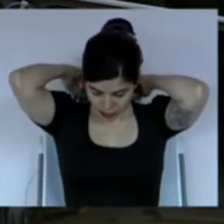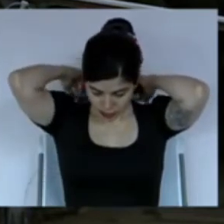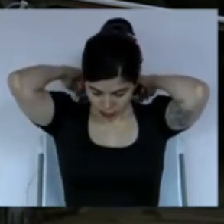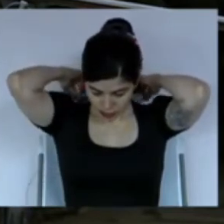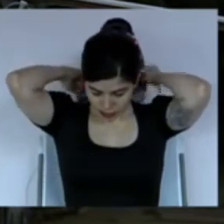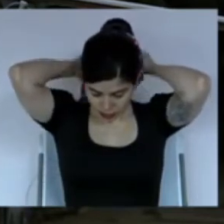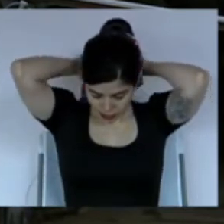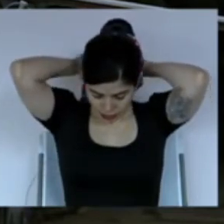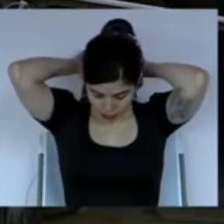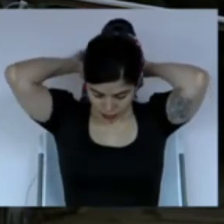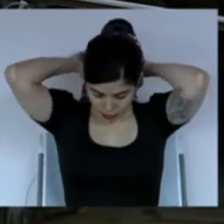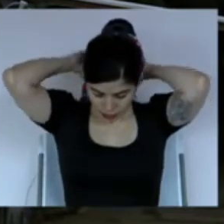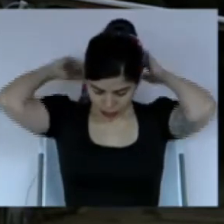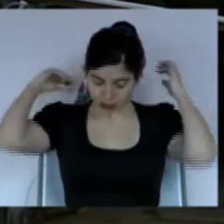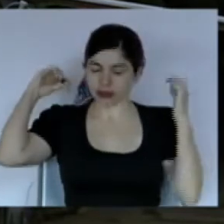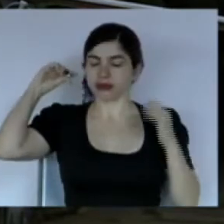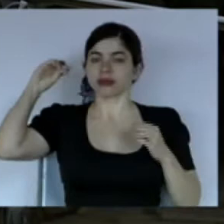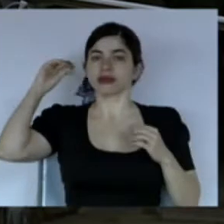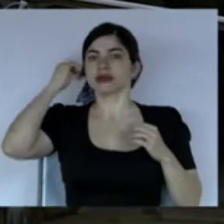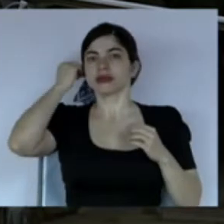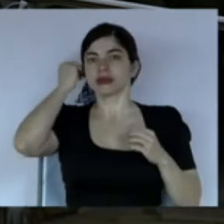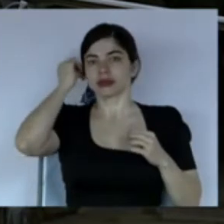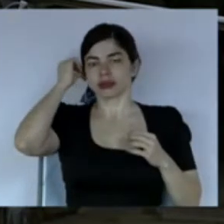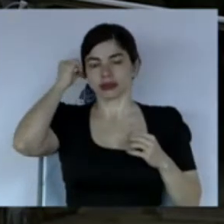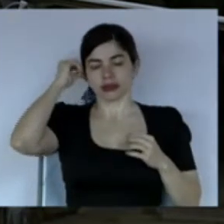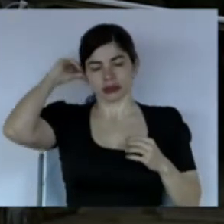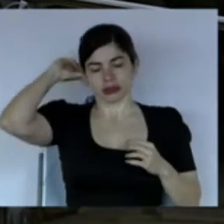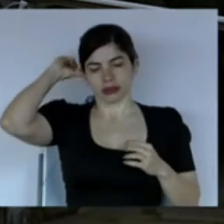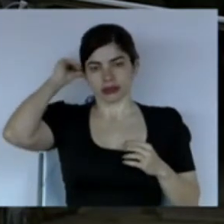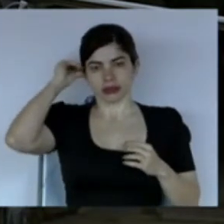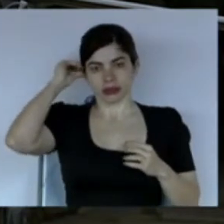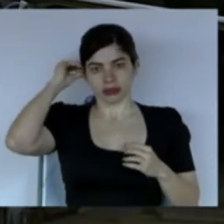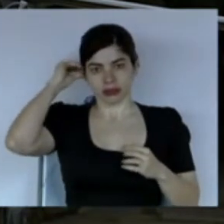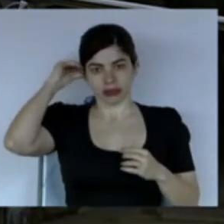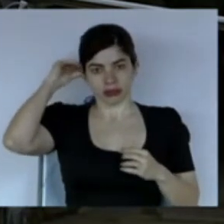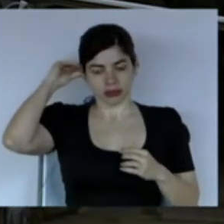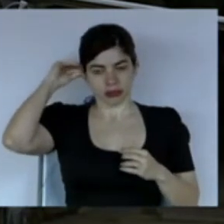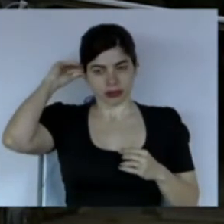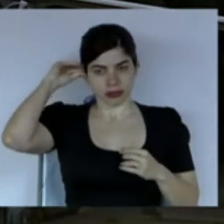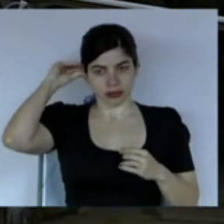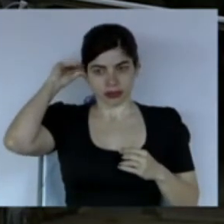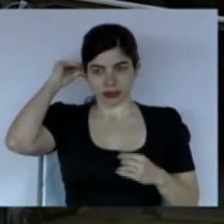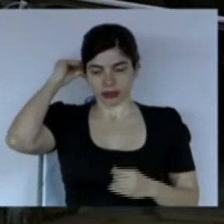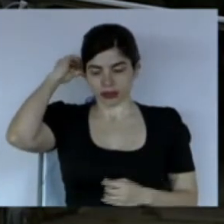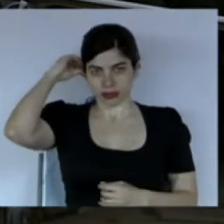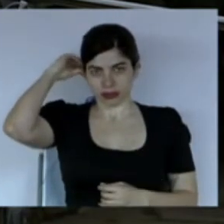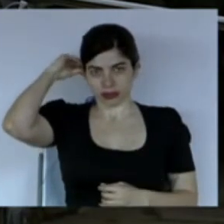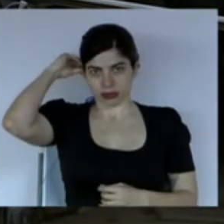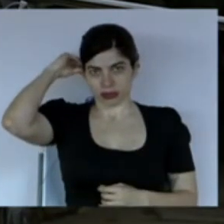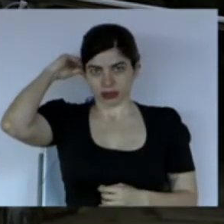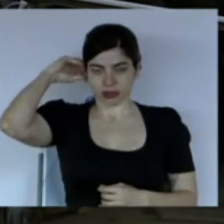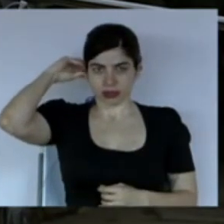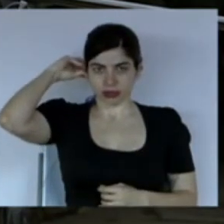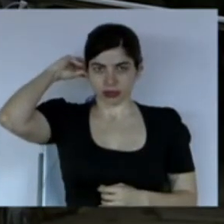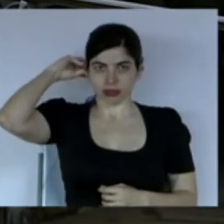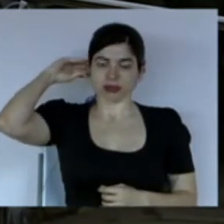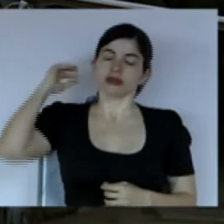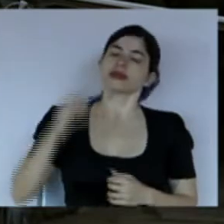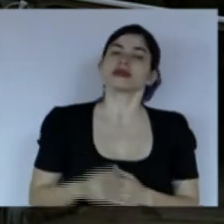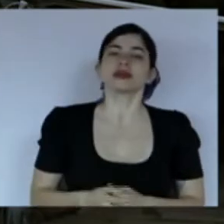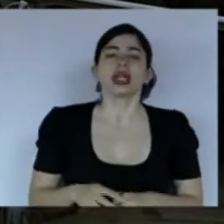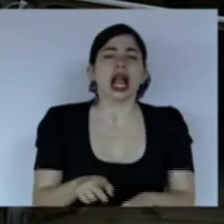Hemos tenido que recorrer un largo camino para llegar donde estamos hoy. De nuestros antepasados, no solo